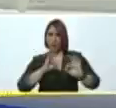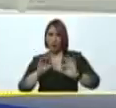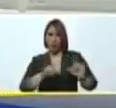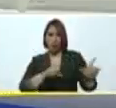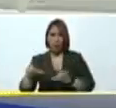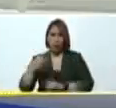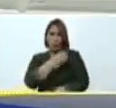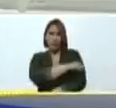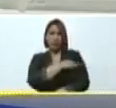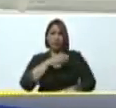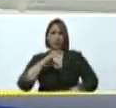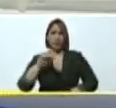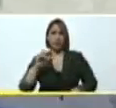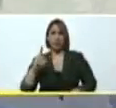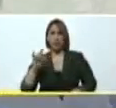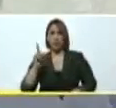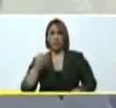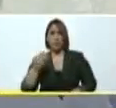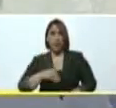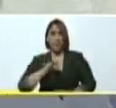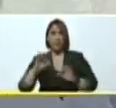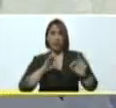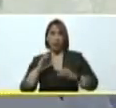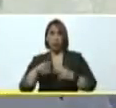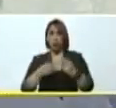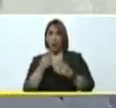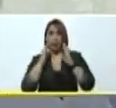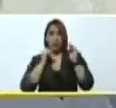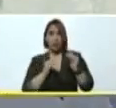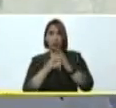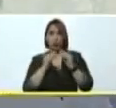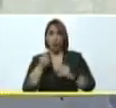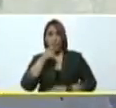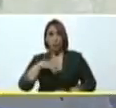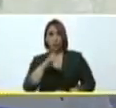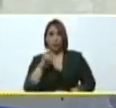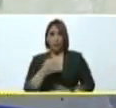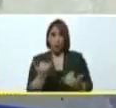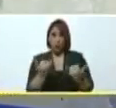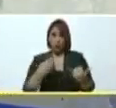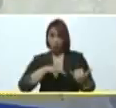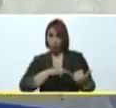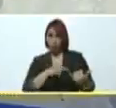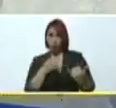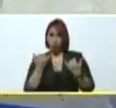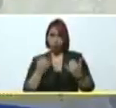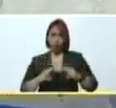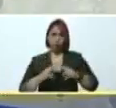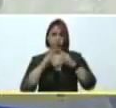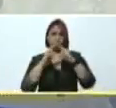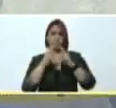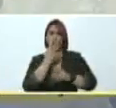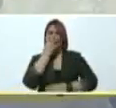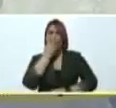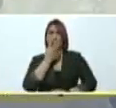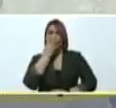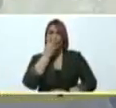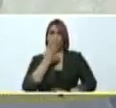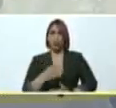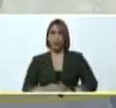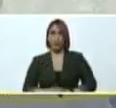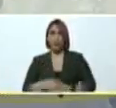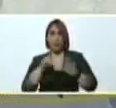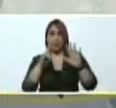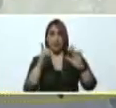entonces el centro más preparado que nunca para atender a toda la población en este momento nos encontramos en la unidad de terapia intensiva seis